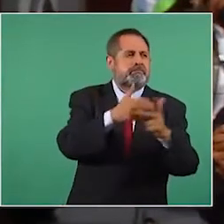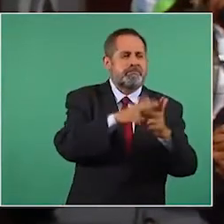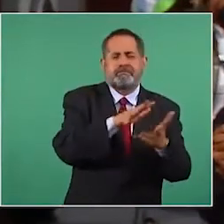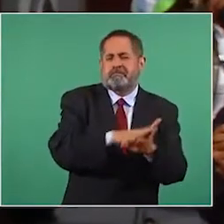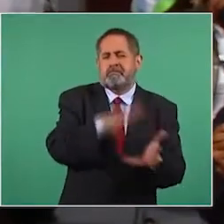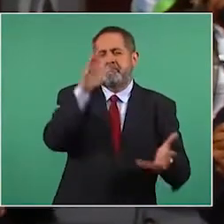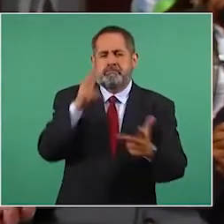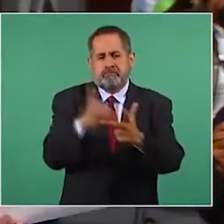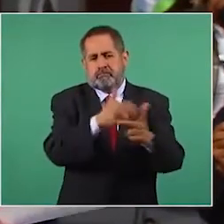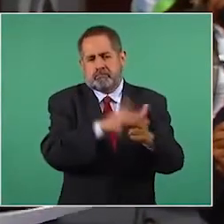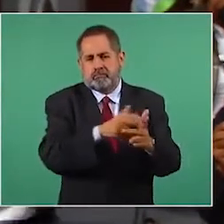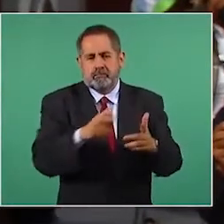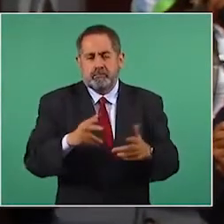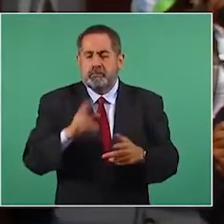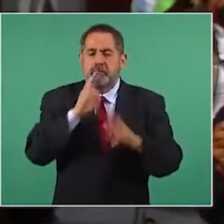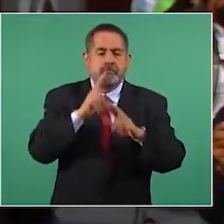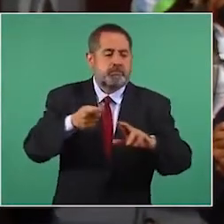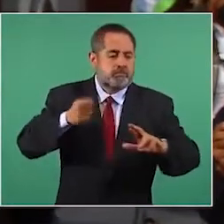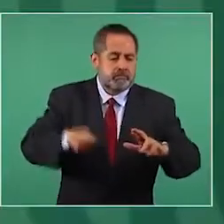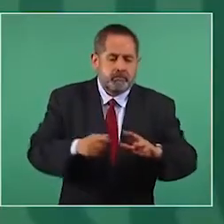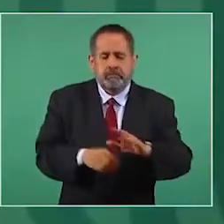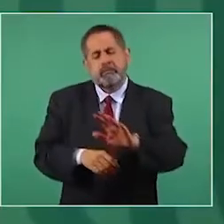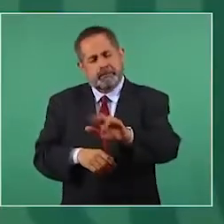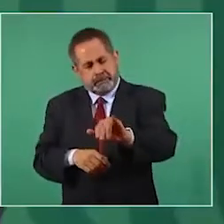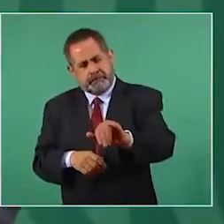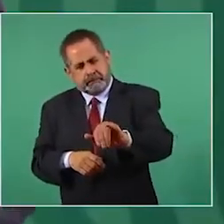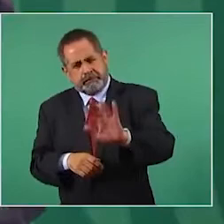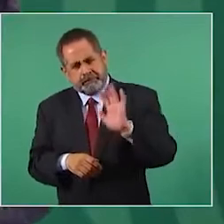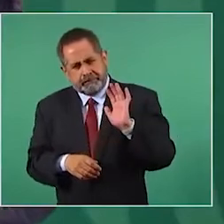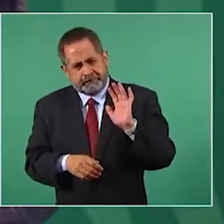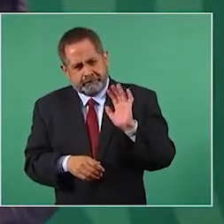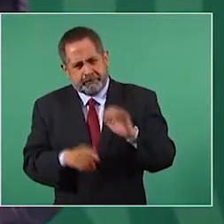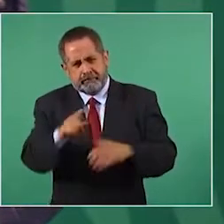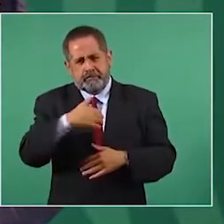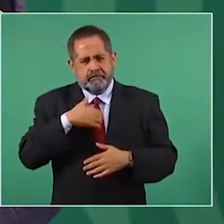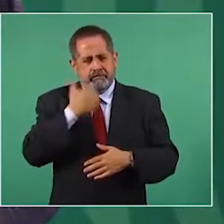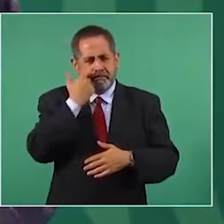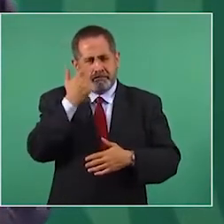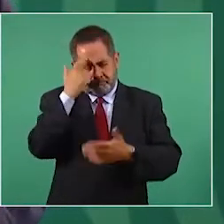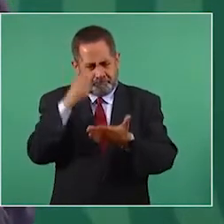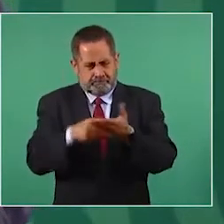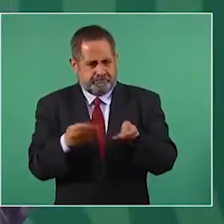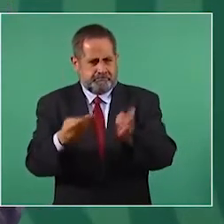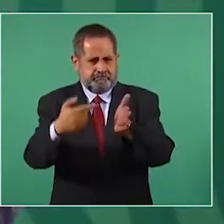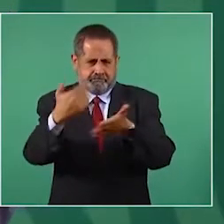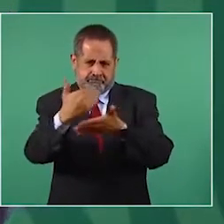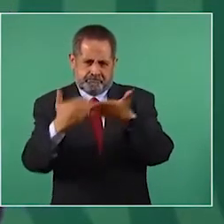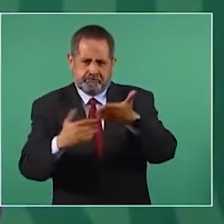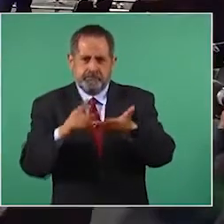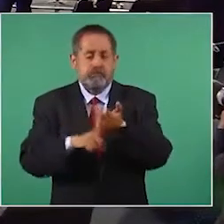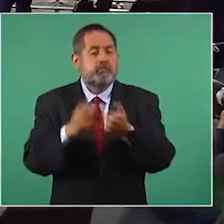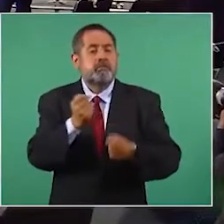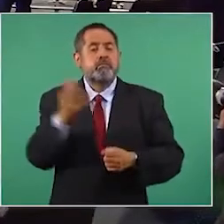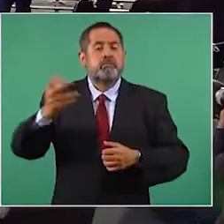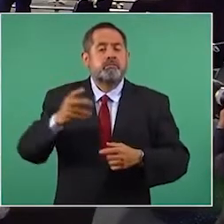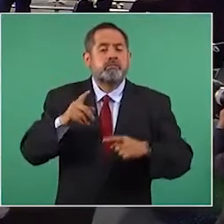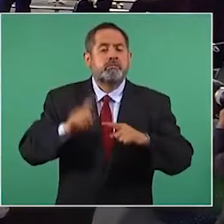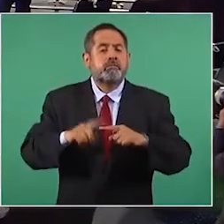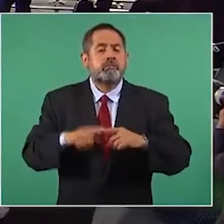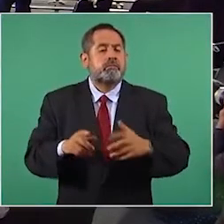parte de esos asesinatos no son resueltos. Sí, me gustaría que conocieras las cifras, por ejemplo, de los que